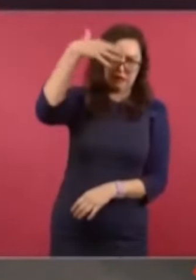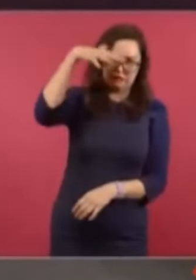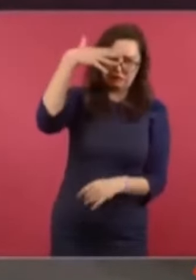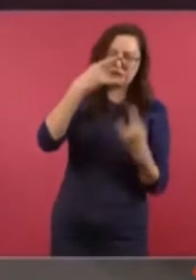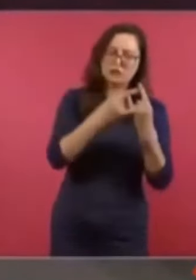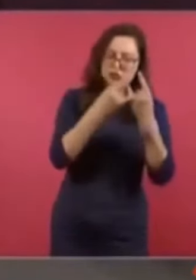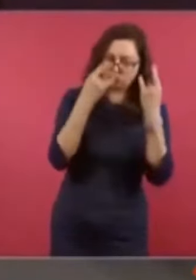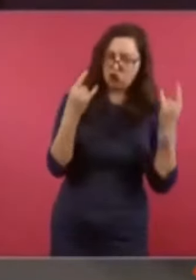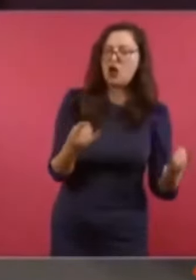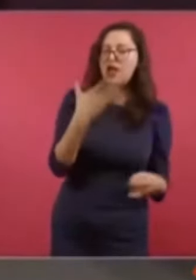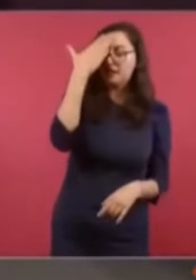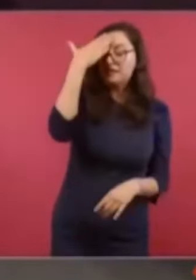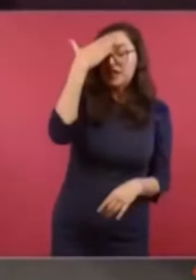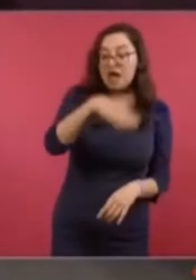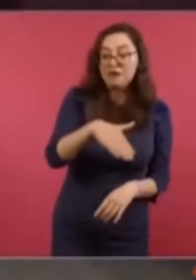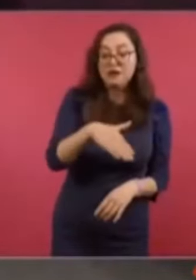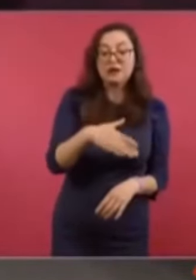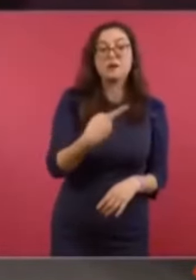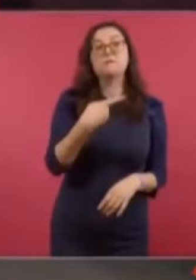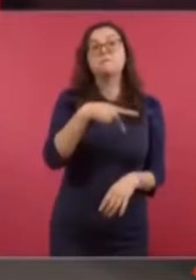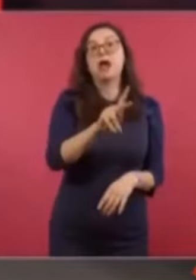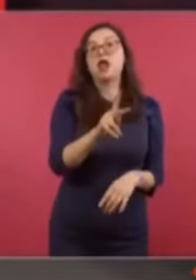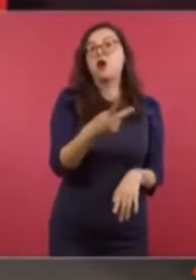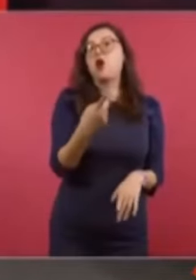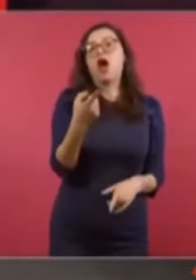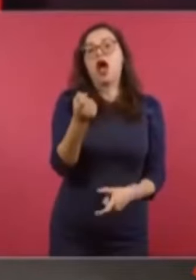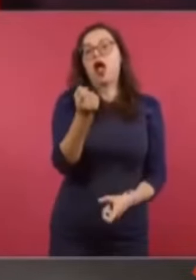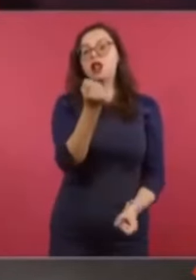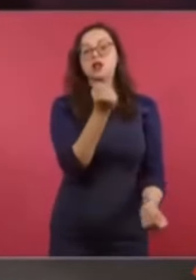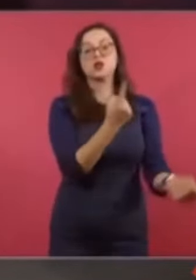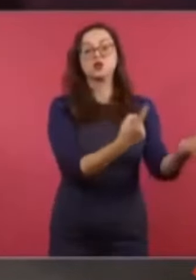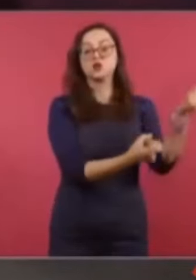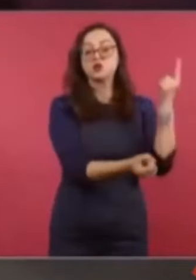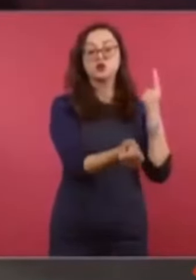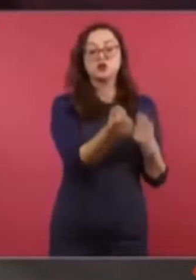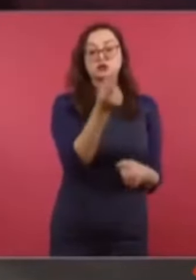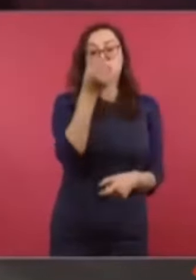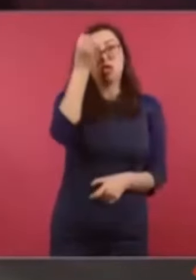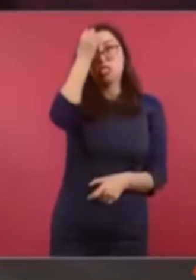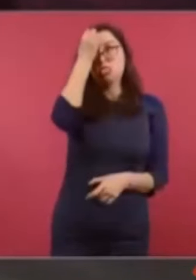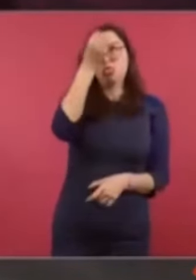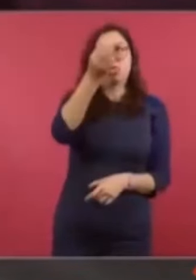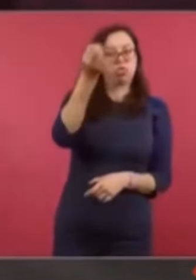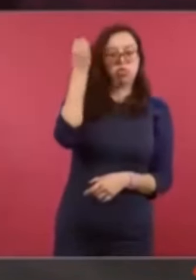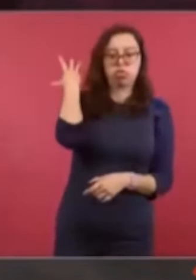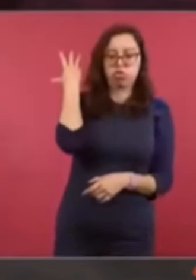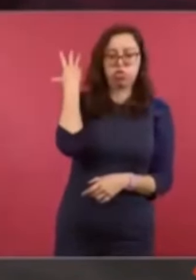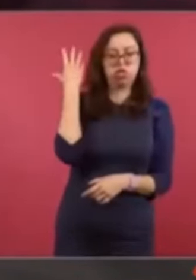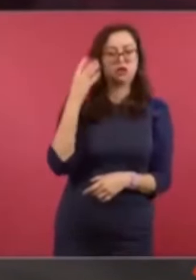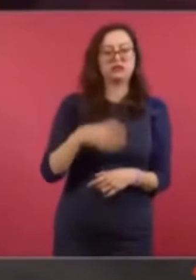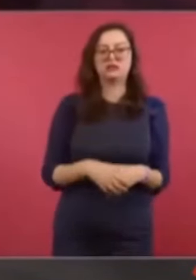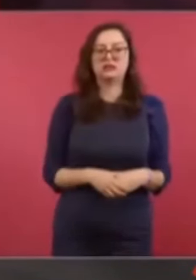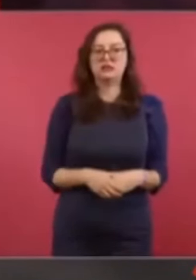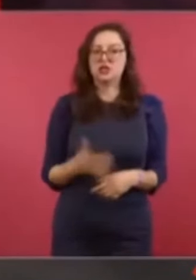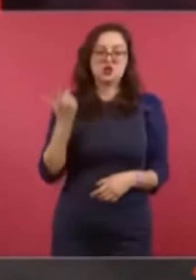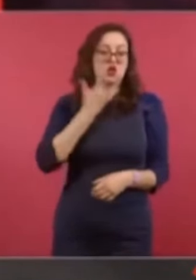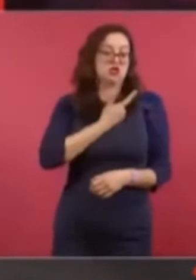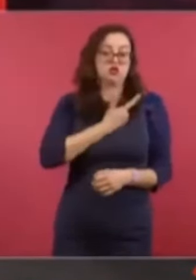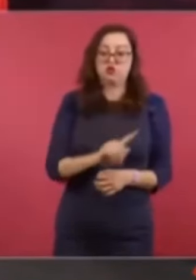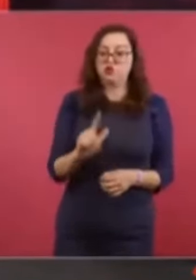además que algunos no lo internalizan o no les conviene.